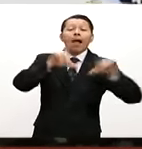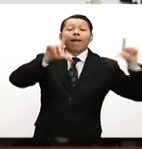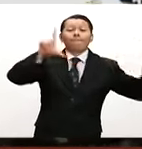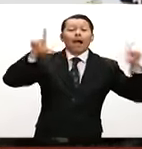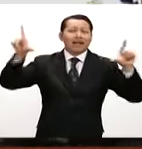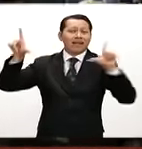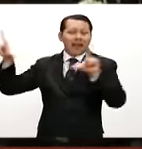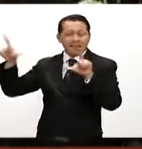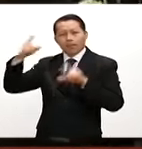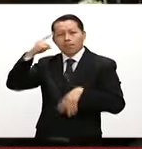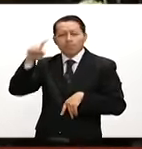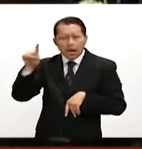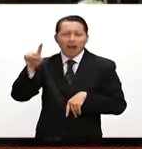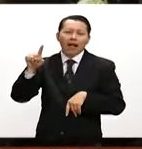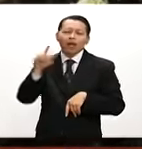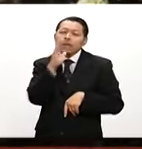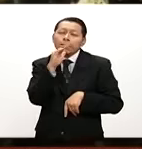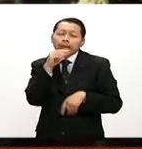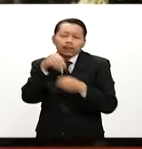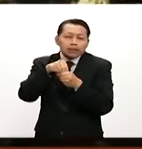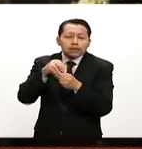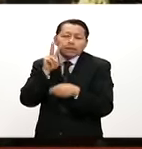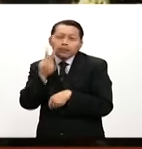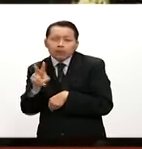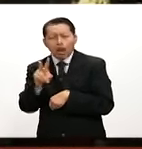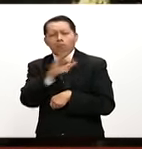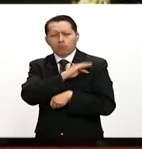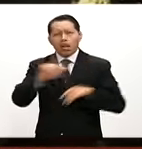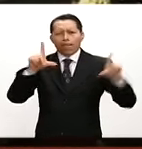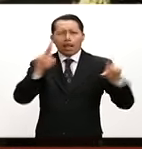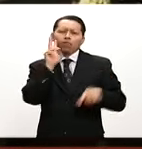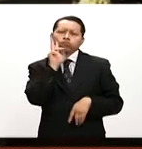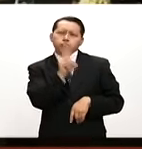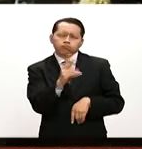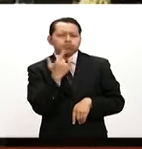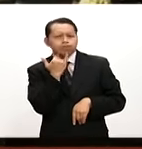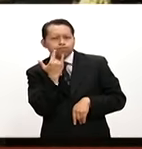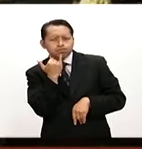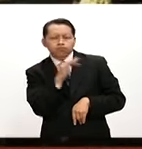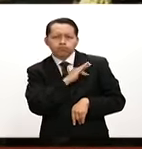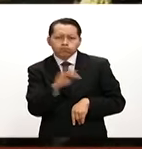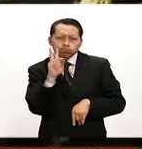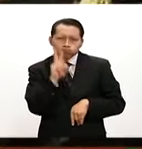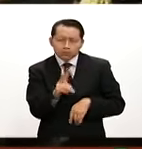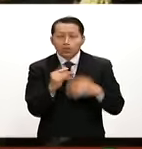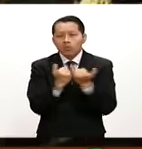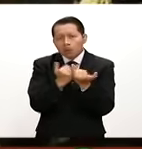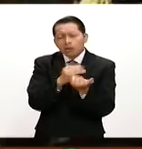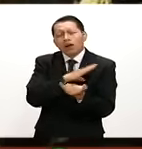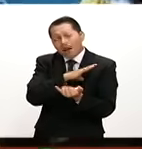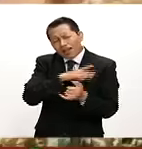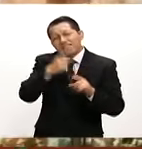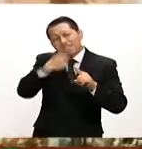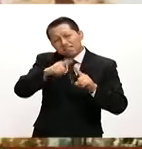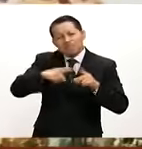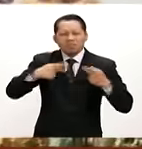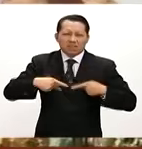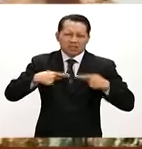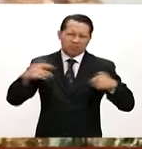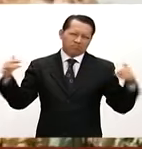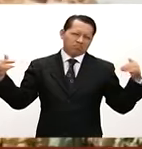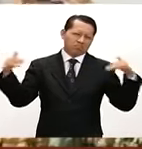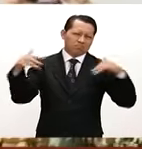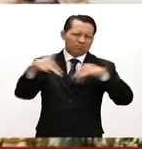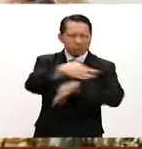física, pues pudieran ver todo a través de las pantallas. Y bueno, a pesar de que hubo un ambiente un poco heterogéneo, porque pues algunas personas